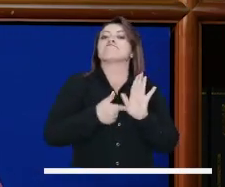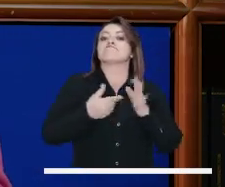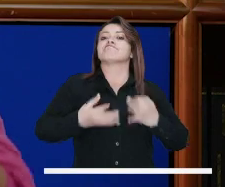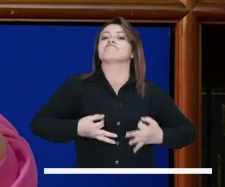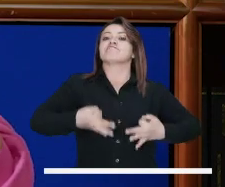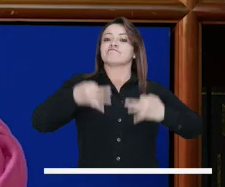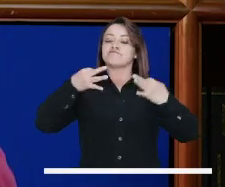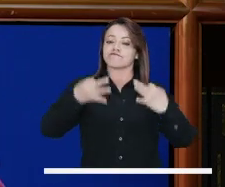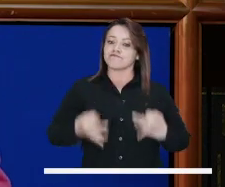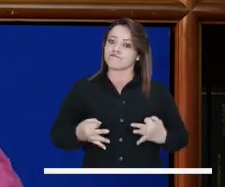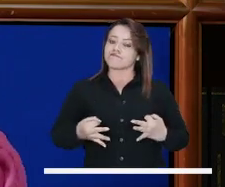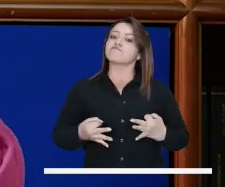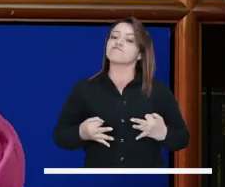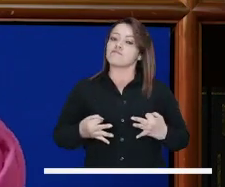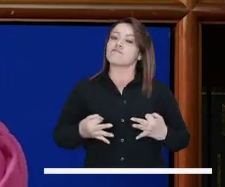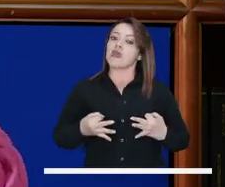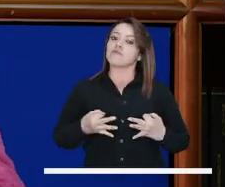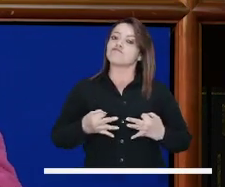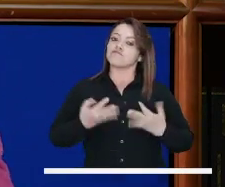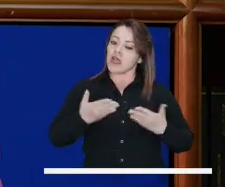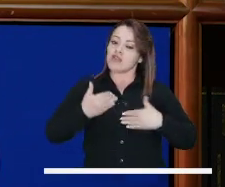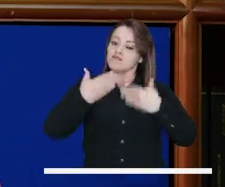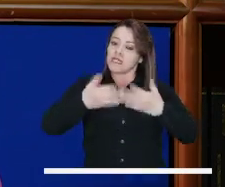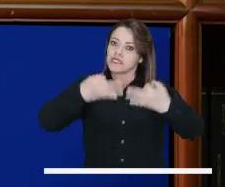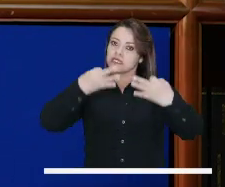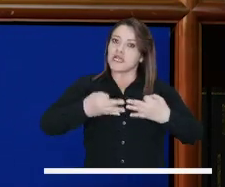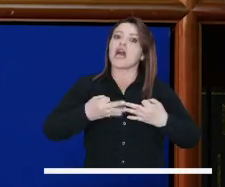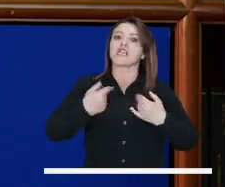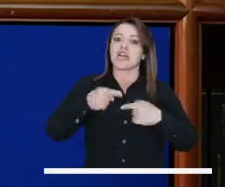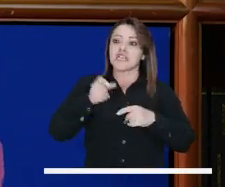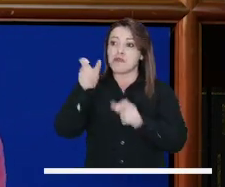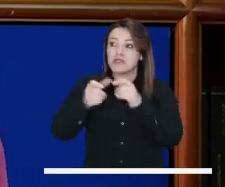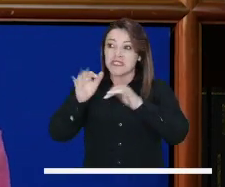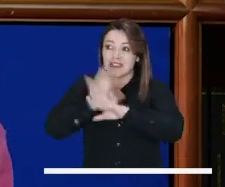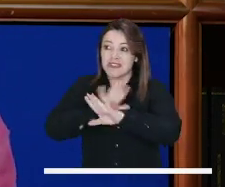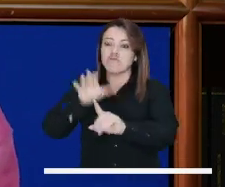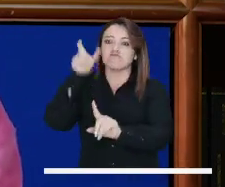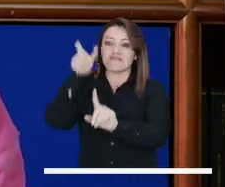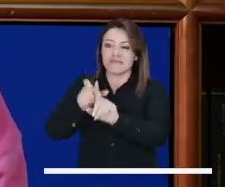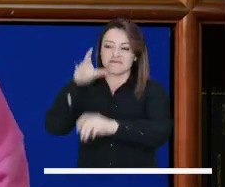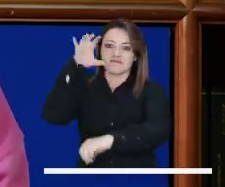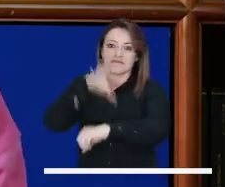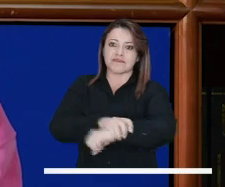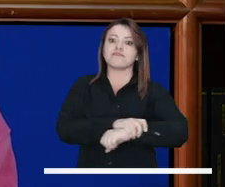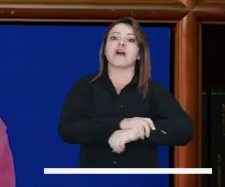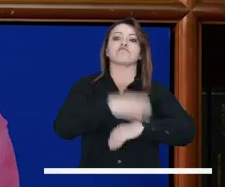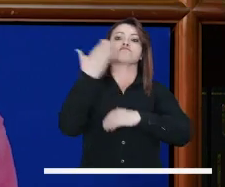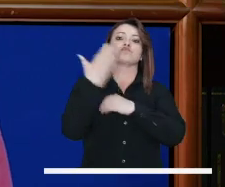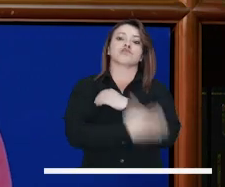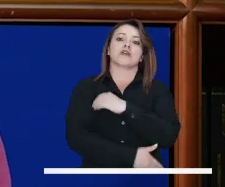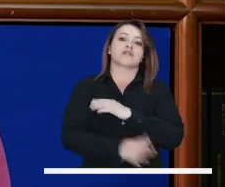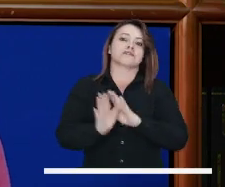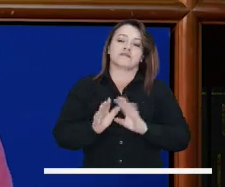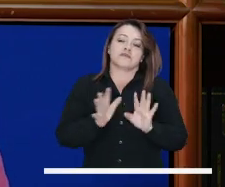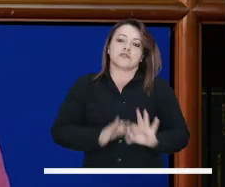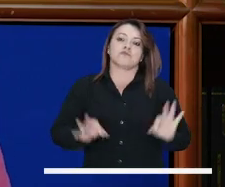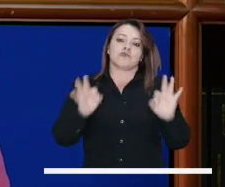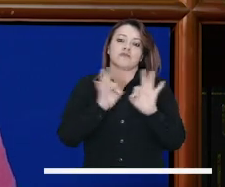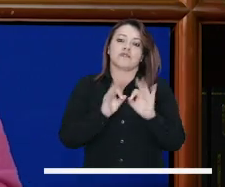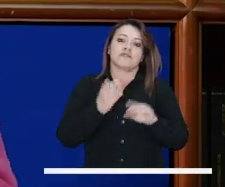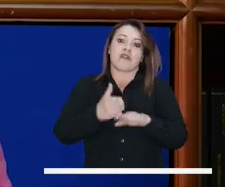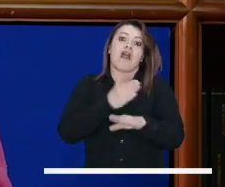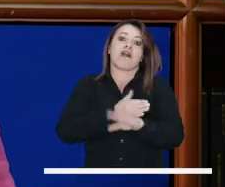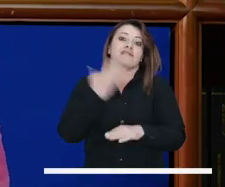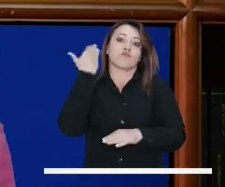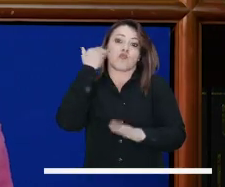para que haya pruebas eficaces, para que haya casos donde termine ejerciéndose una condena antes